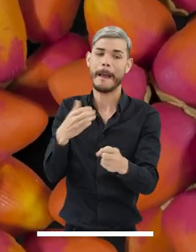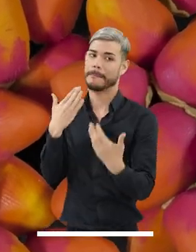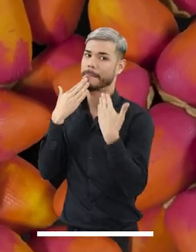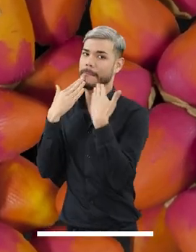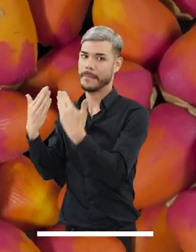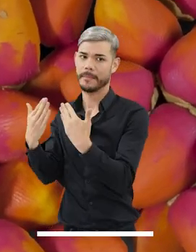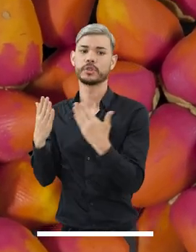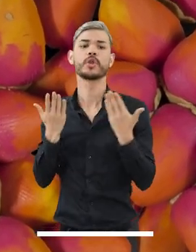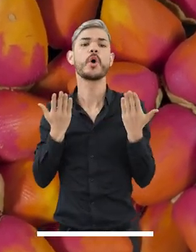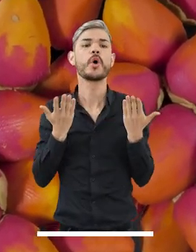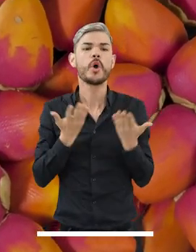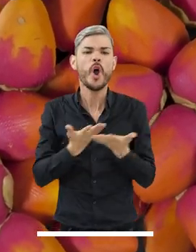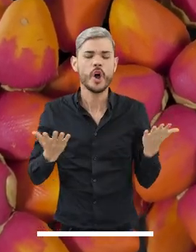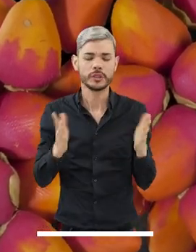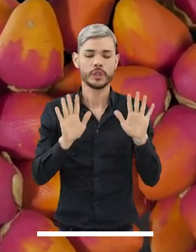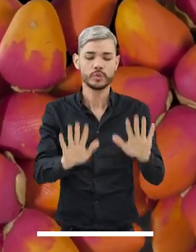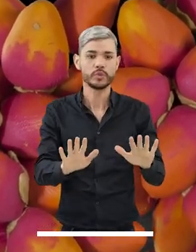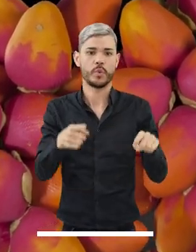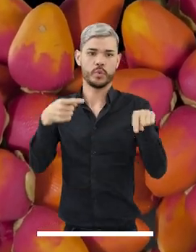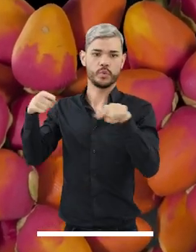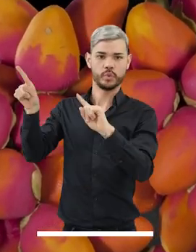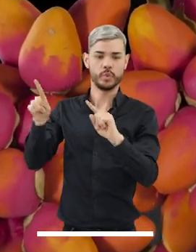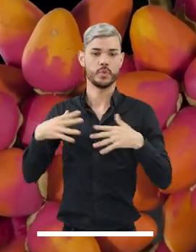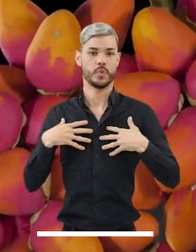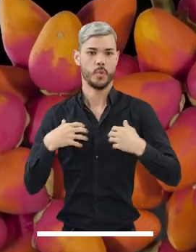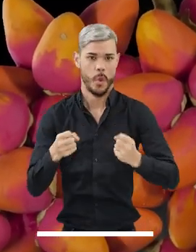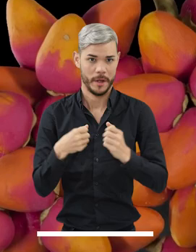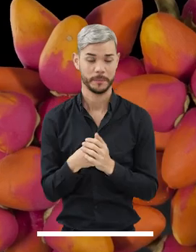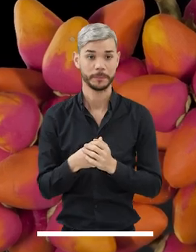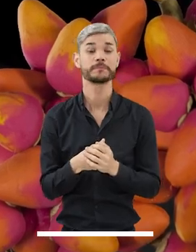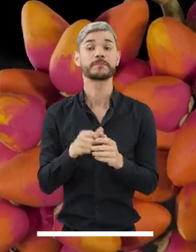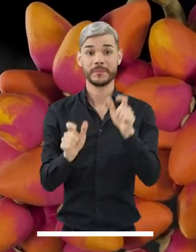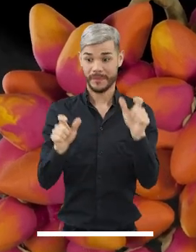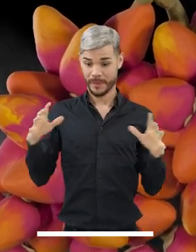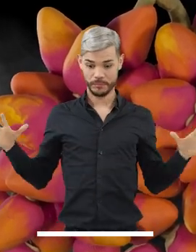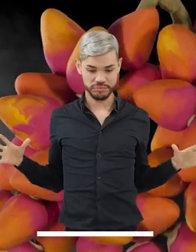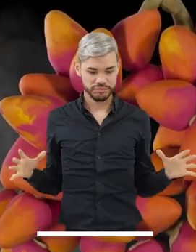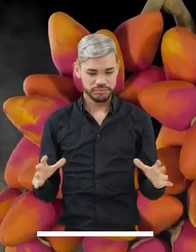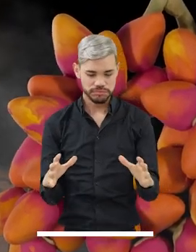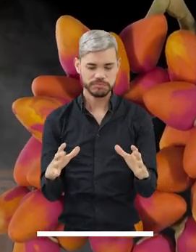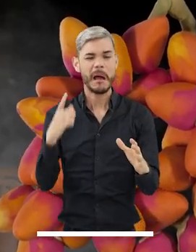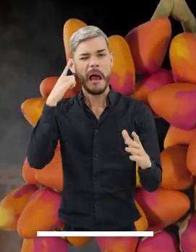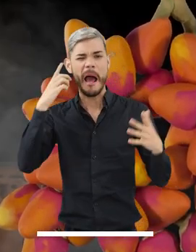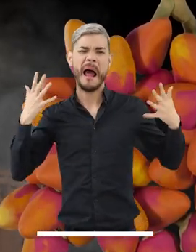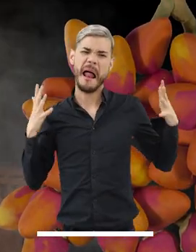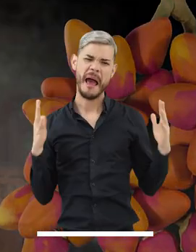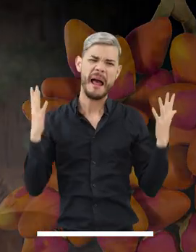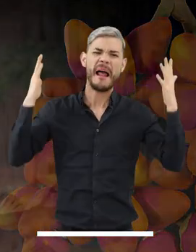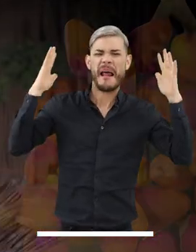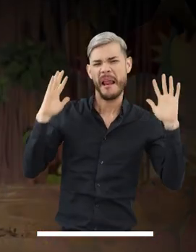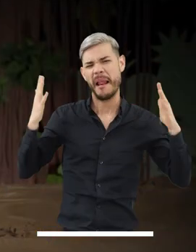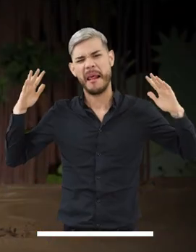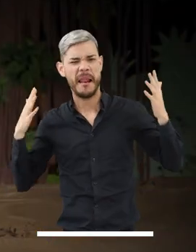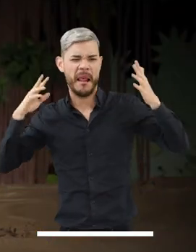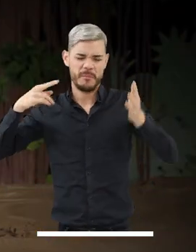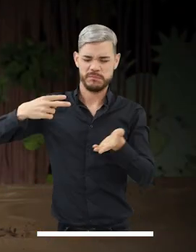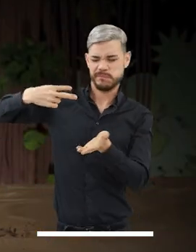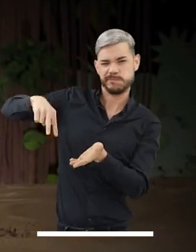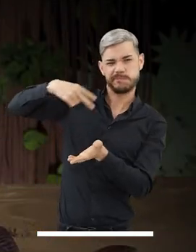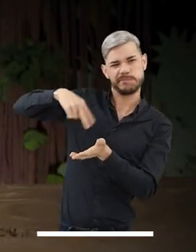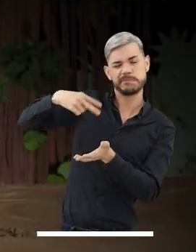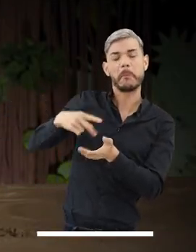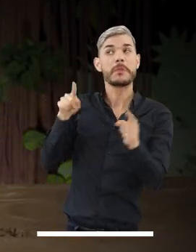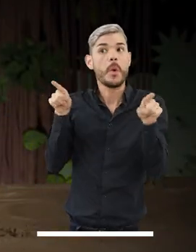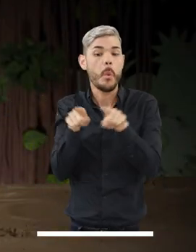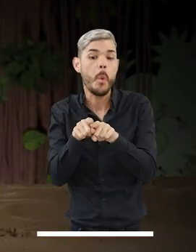Chontaduro madura, se reúnen varias comunidades indígenas y realizan una gran celebración a la que invitan a los espíritus del